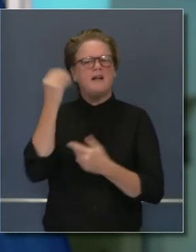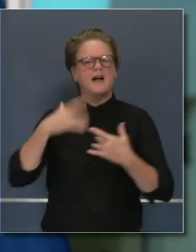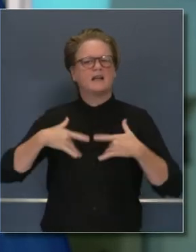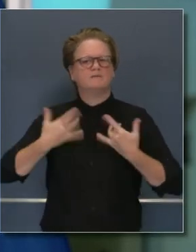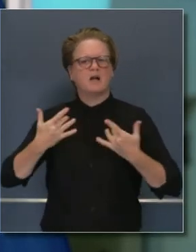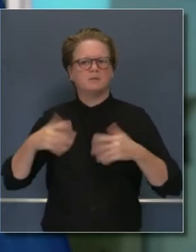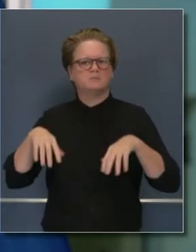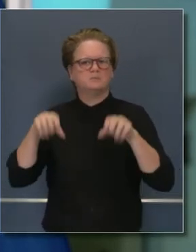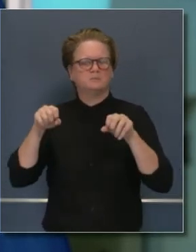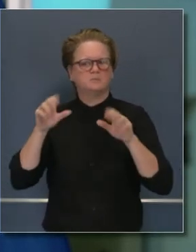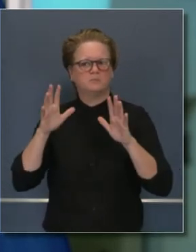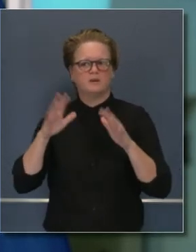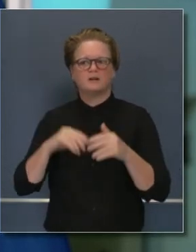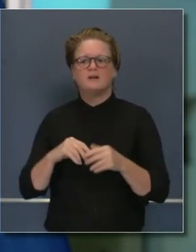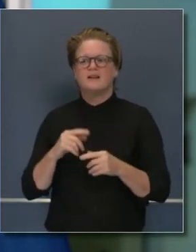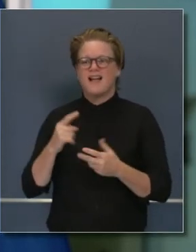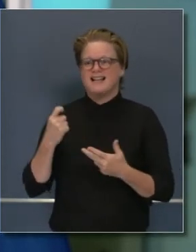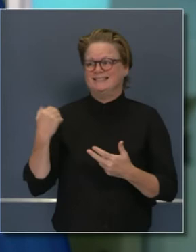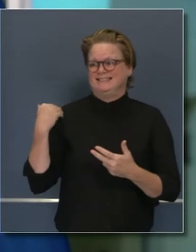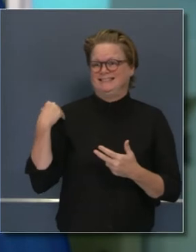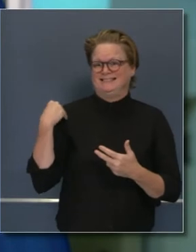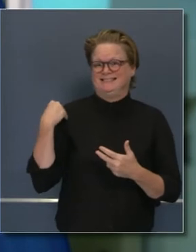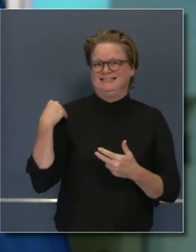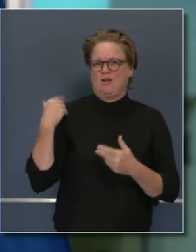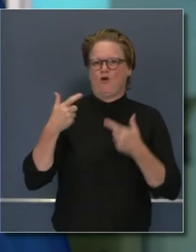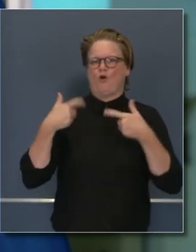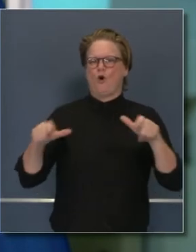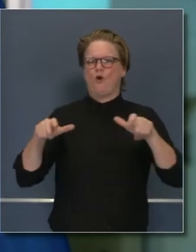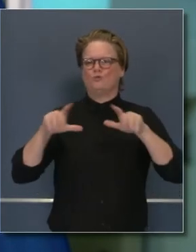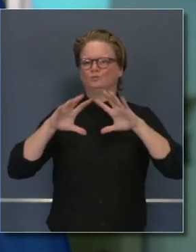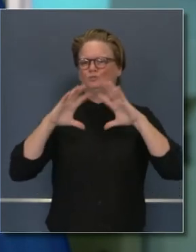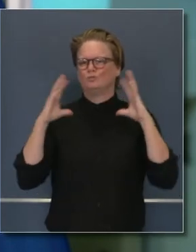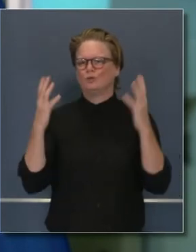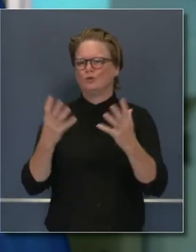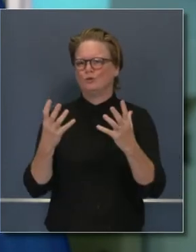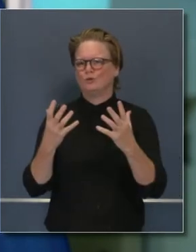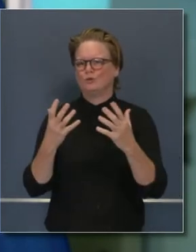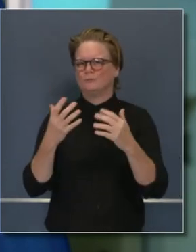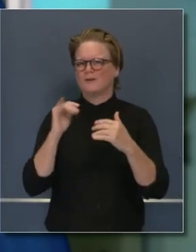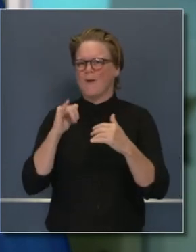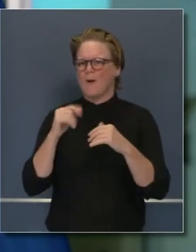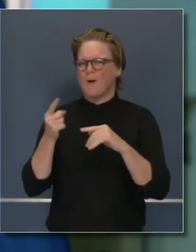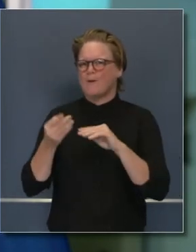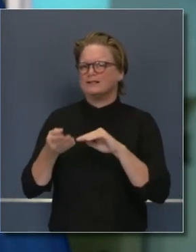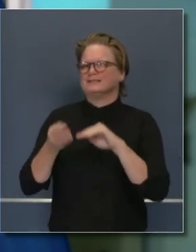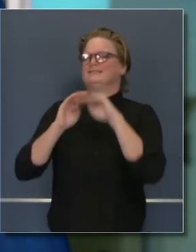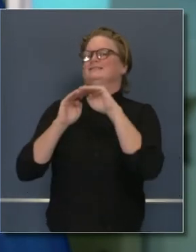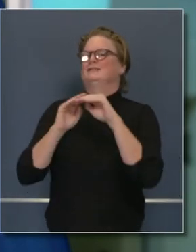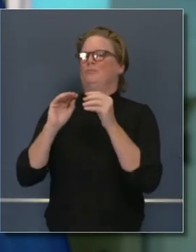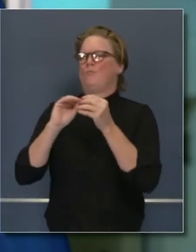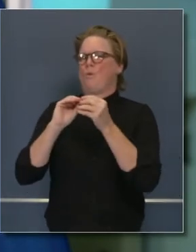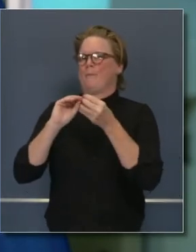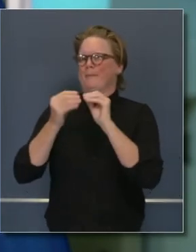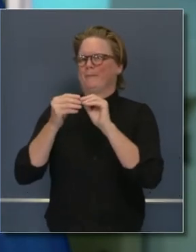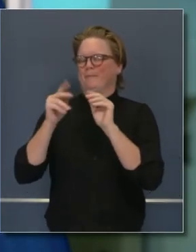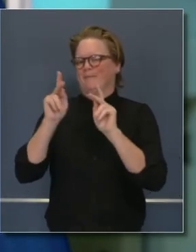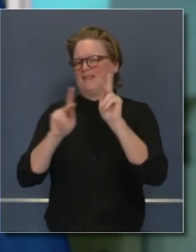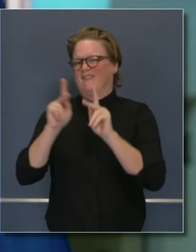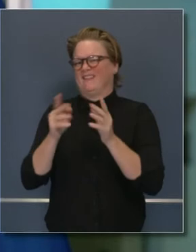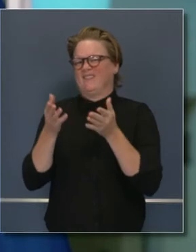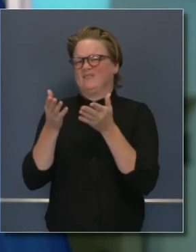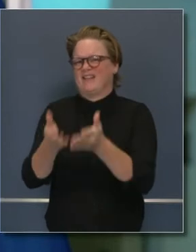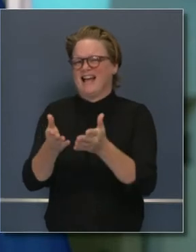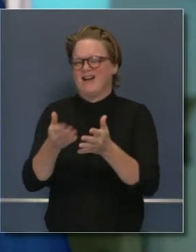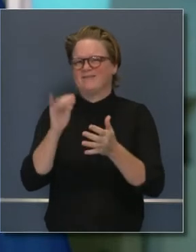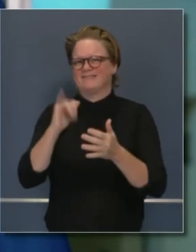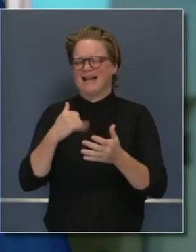al aire libre. Y en esta ocasión con ese grupo demasiado grande. Un poco demasiadas personas de lo que esperaba yo. De lo